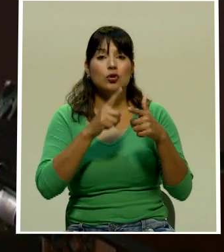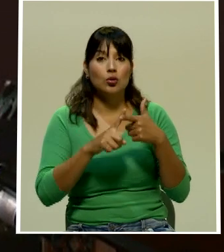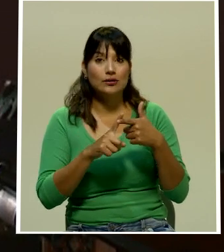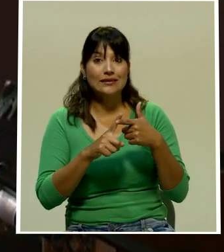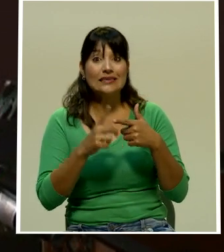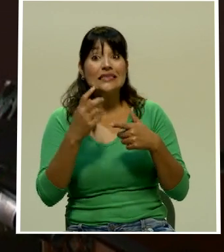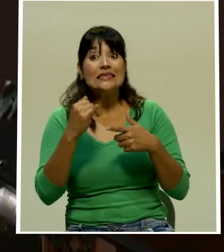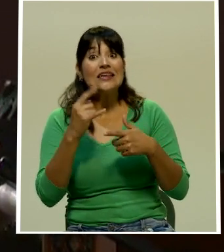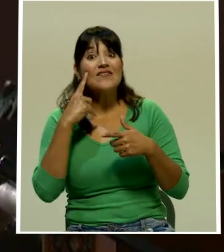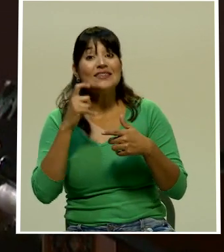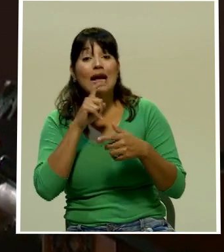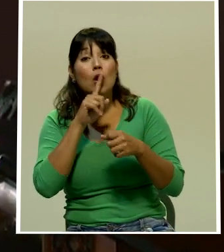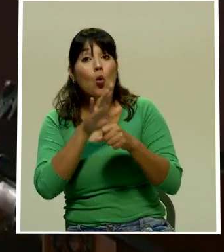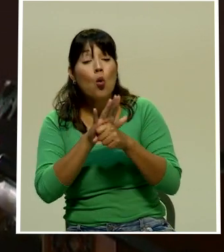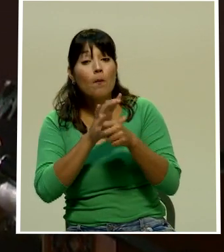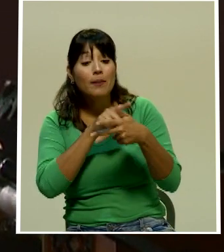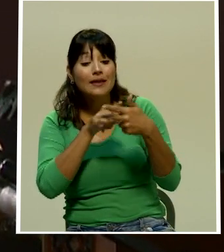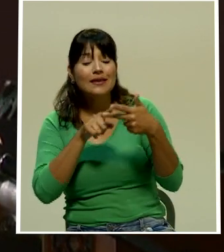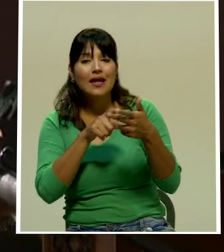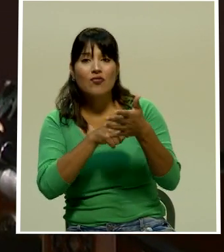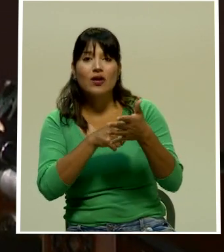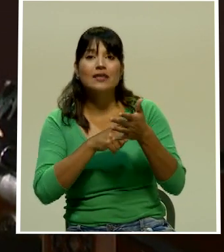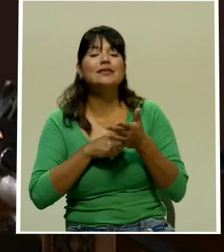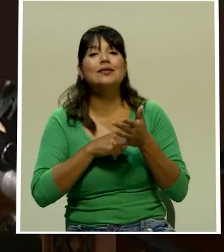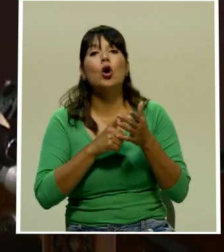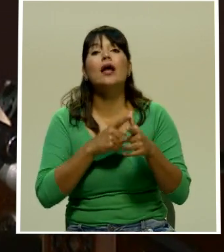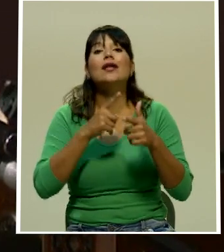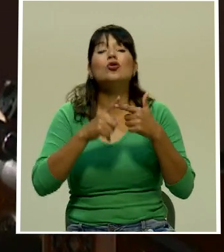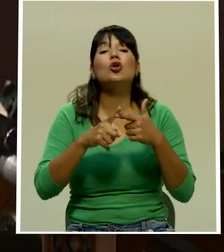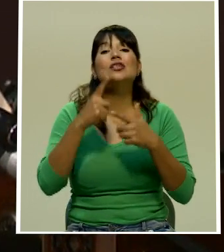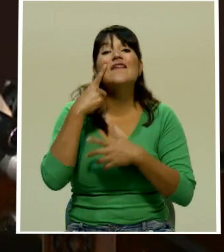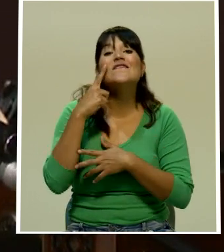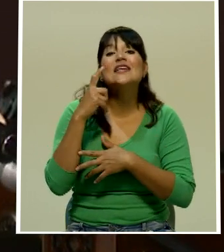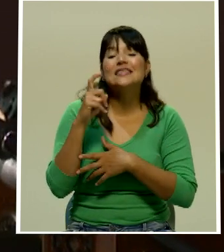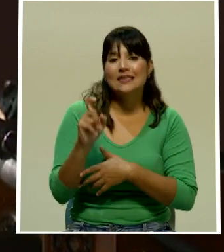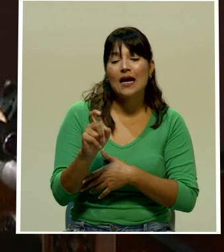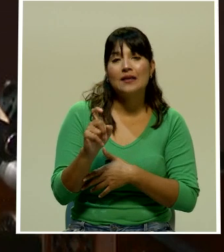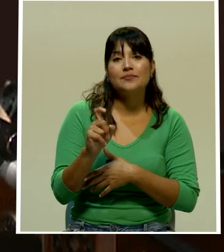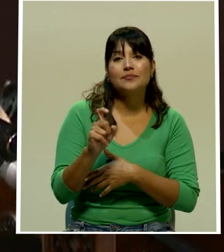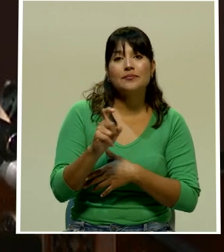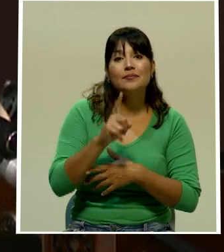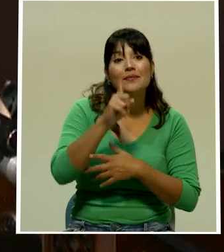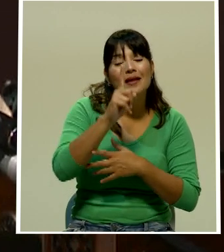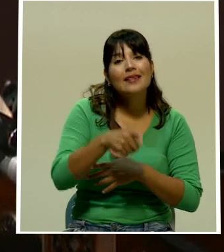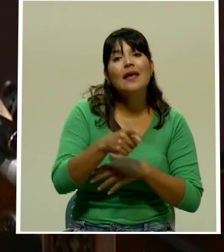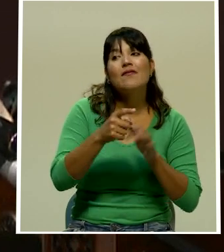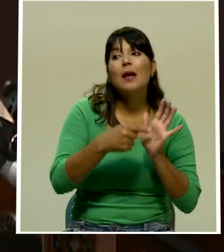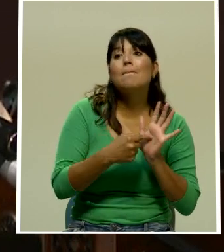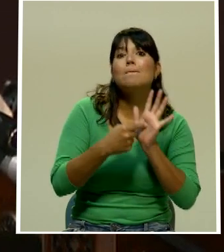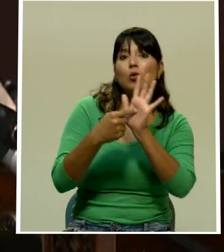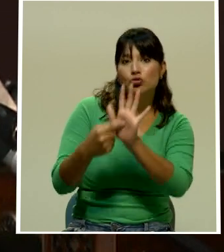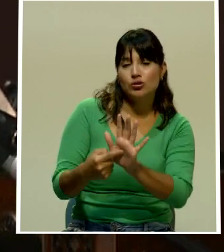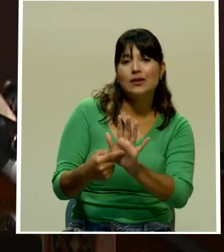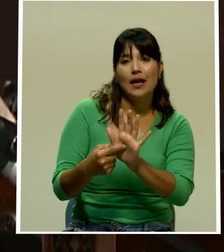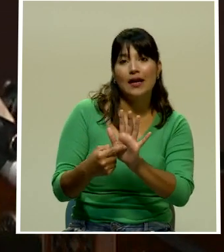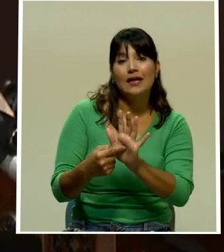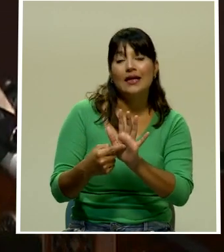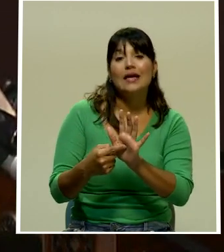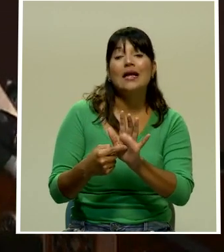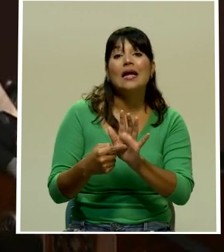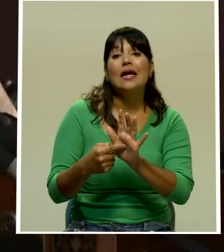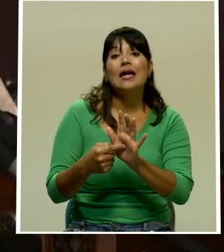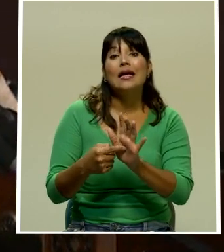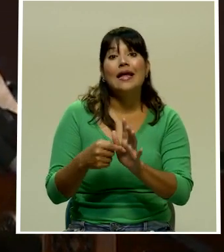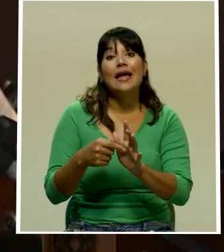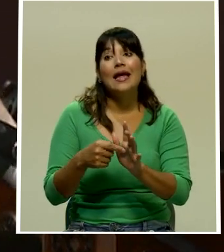la Fiscalía tiene que demostrarle al juzgador que existen peligros procesales y que en virtud de esos peligros procesales se